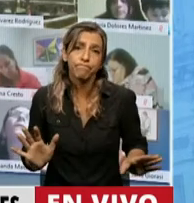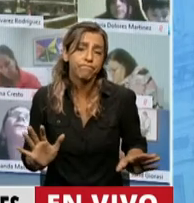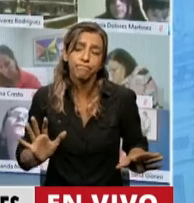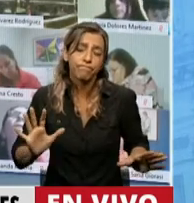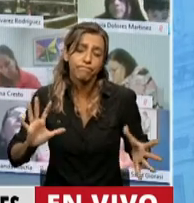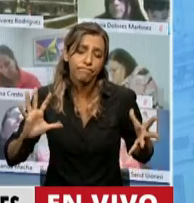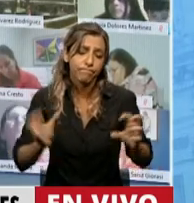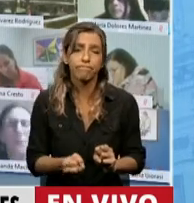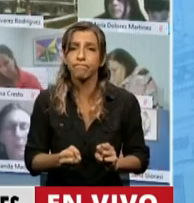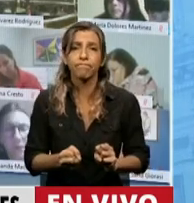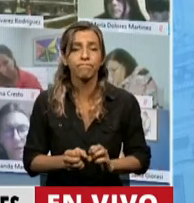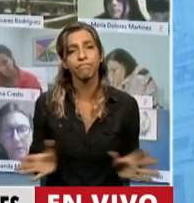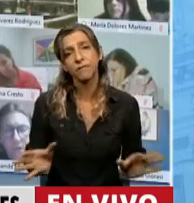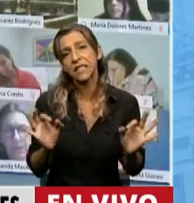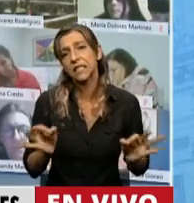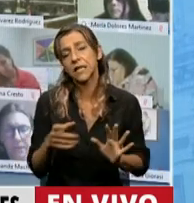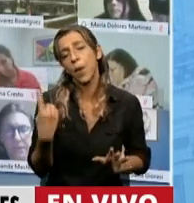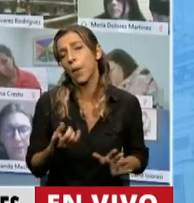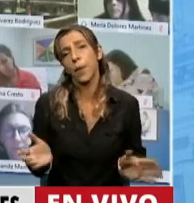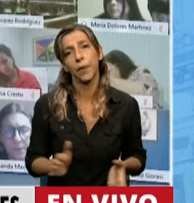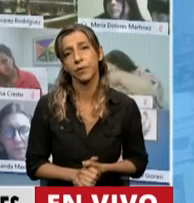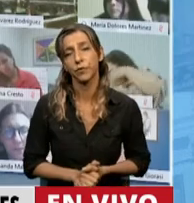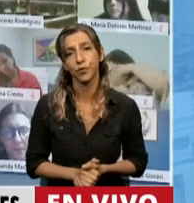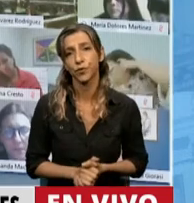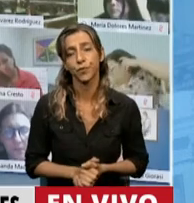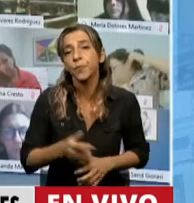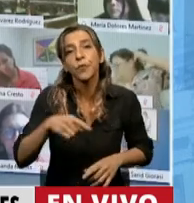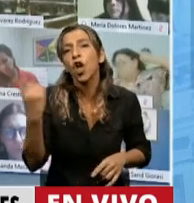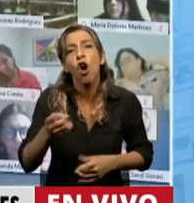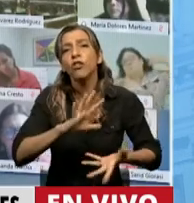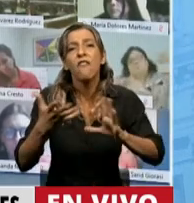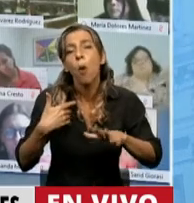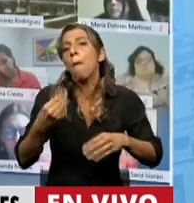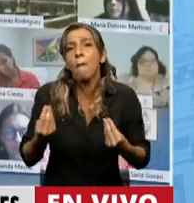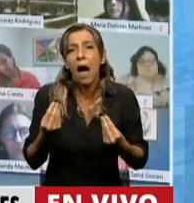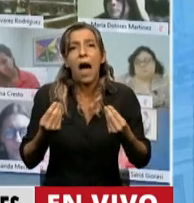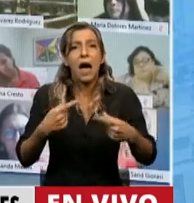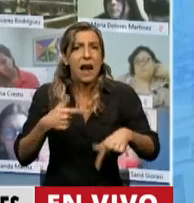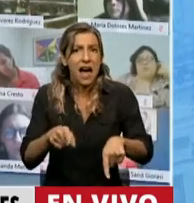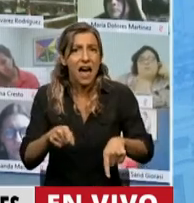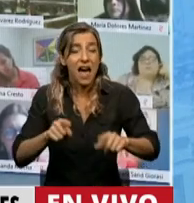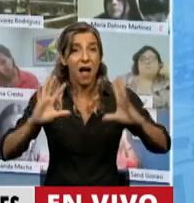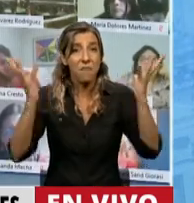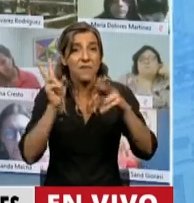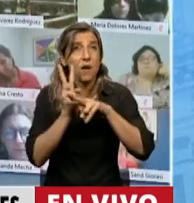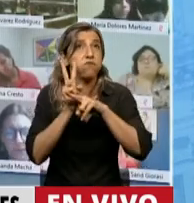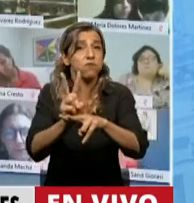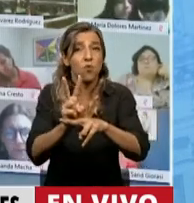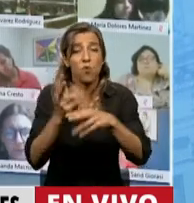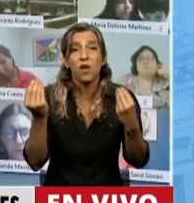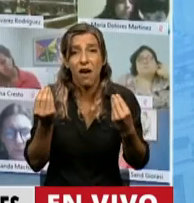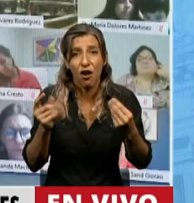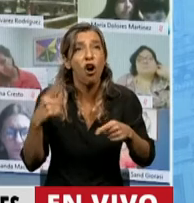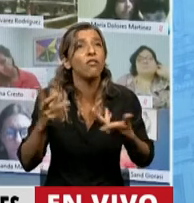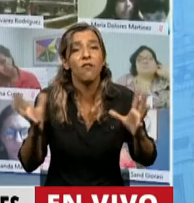depredado porque efectivamente no hay forma de frenar la depredación ambiental si no es combatiendo a